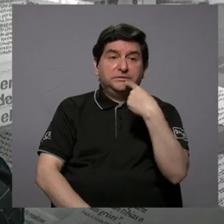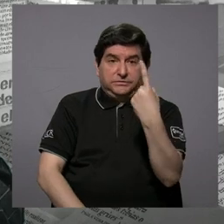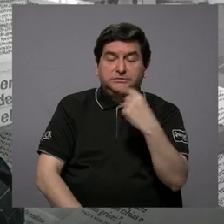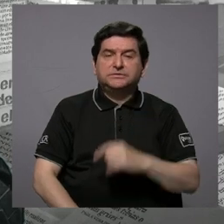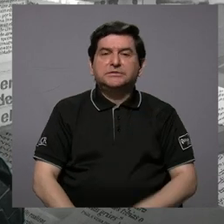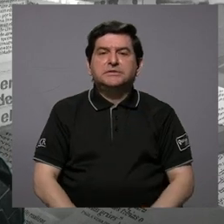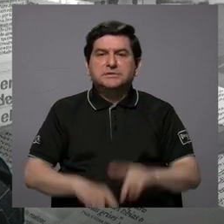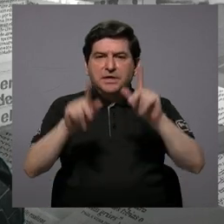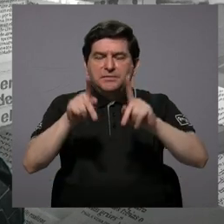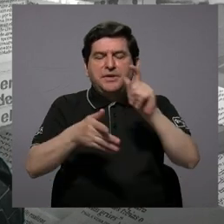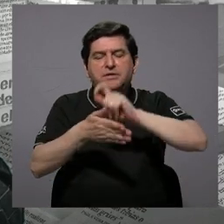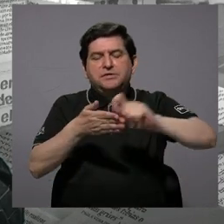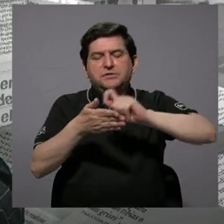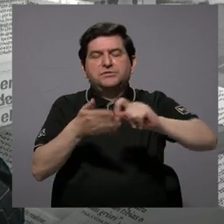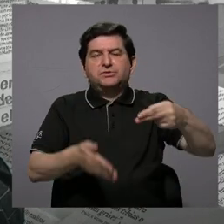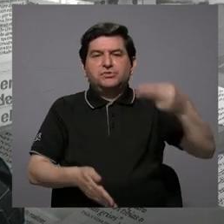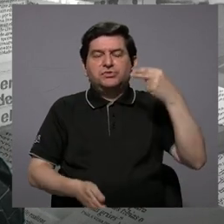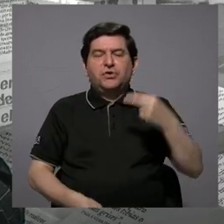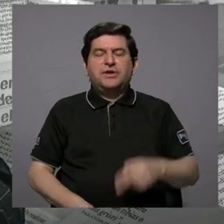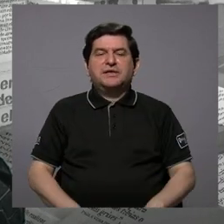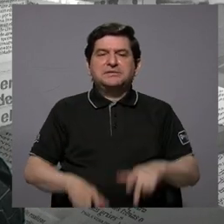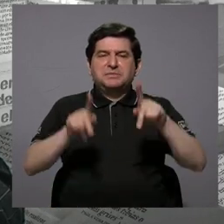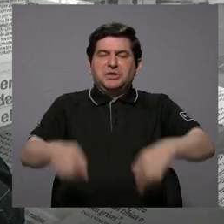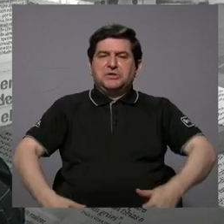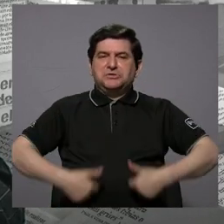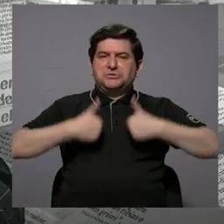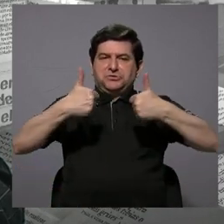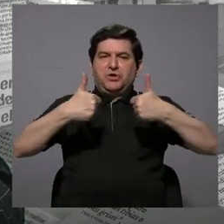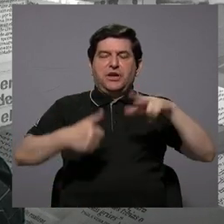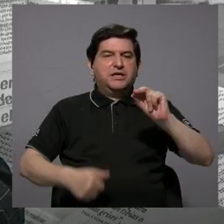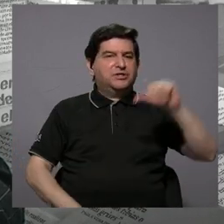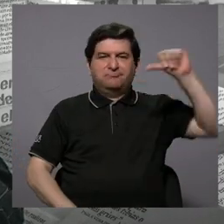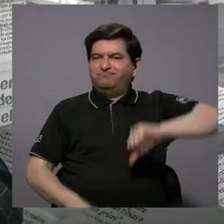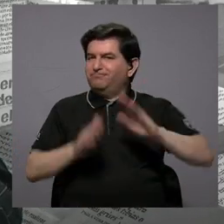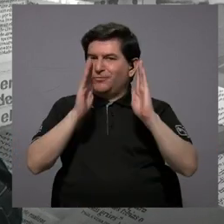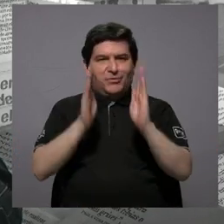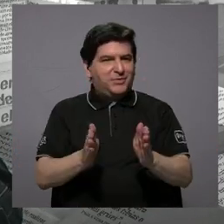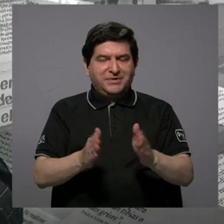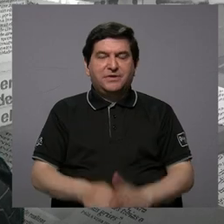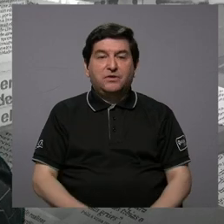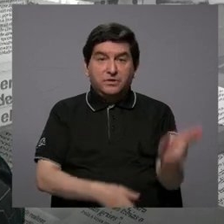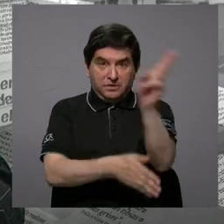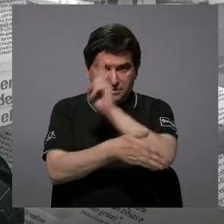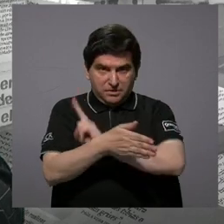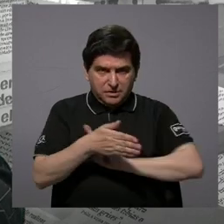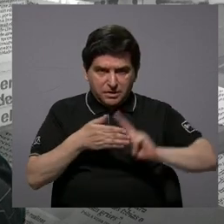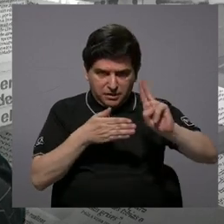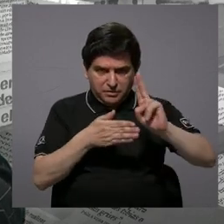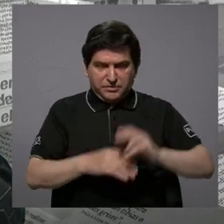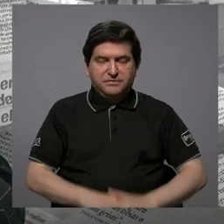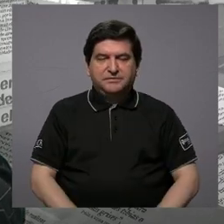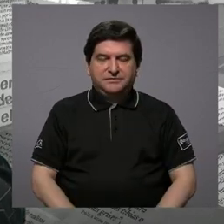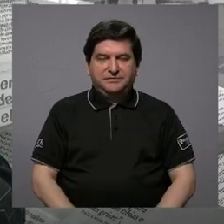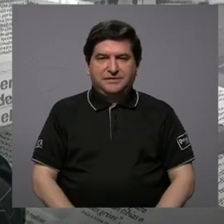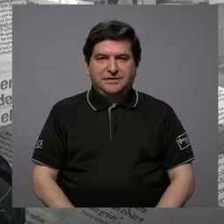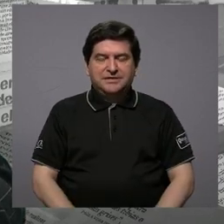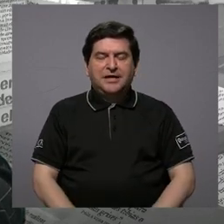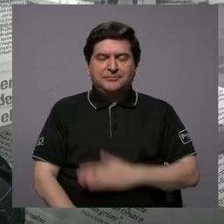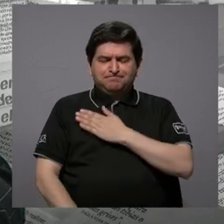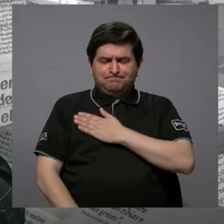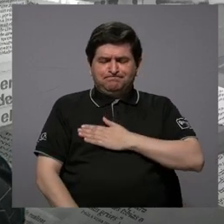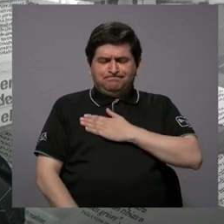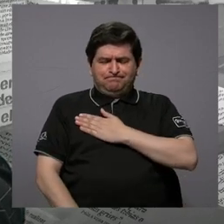quienes escriben la historia son los vencedores y no los perdedores. Entonces, la universidad se ha